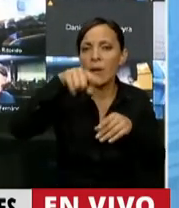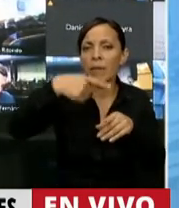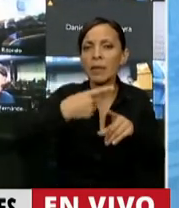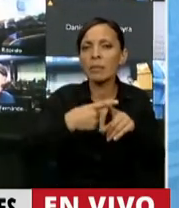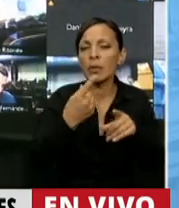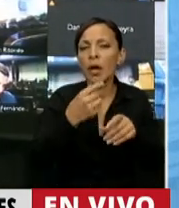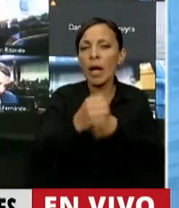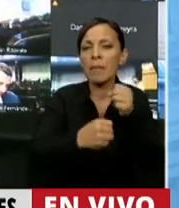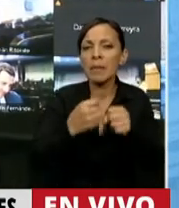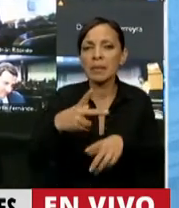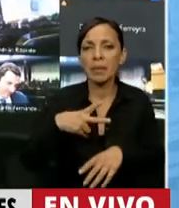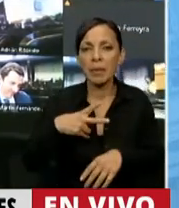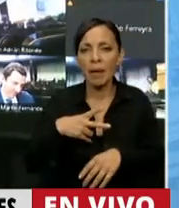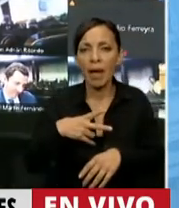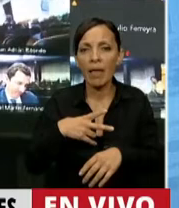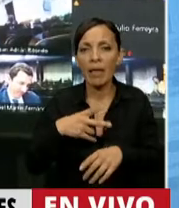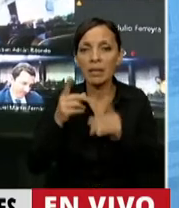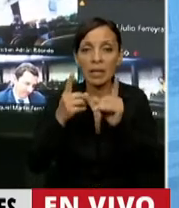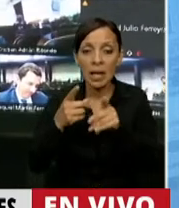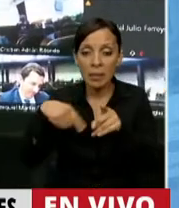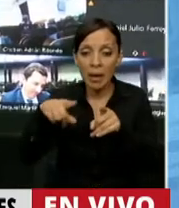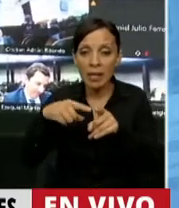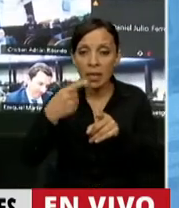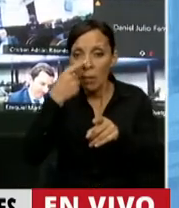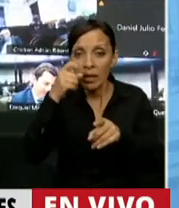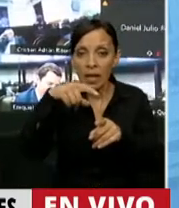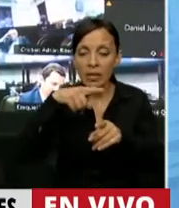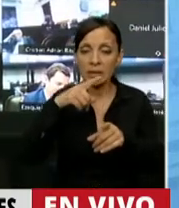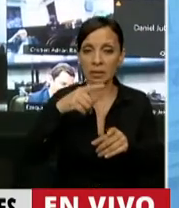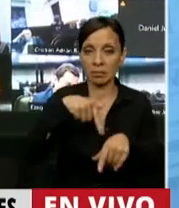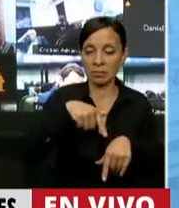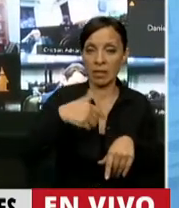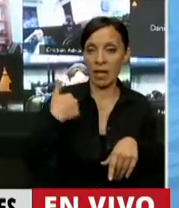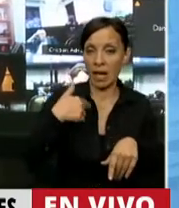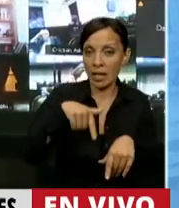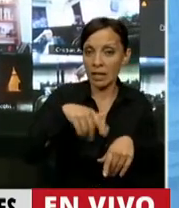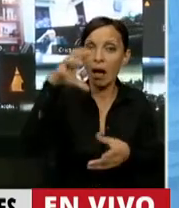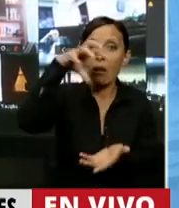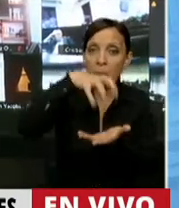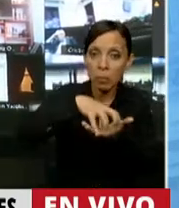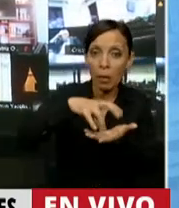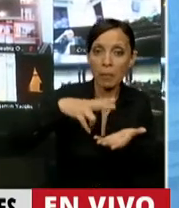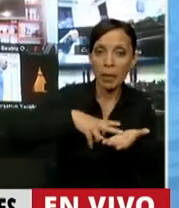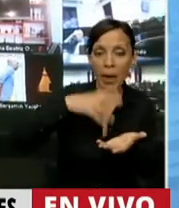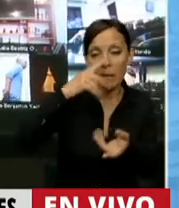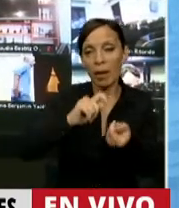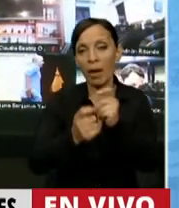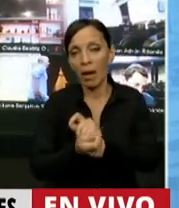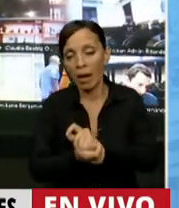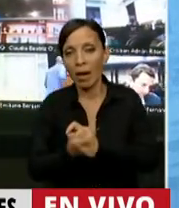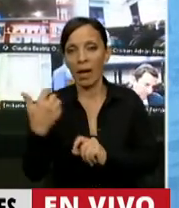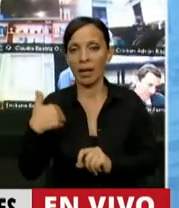de empresas privadas, esas que les interesa el país, que luego se estatizaron, siempre con los mismos personajes. Cavallo,